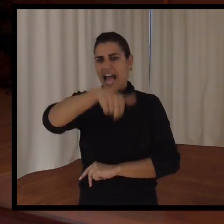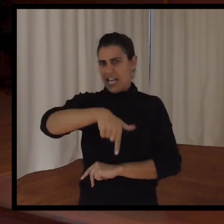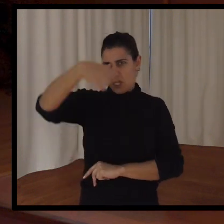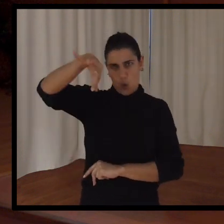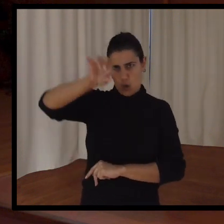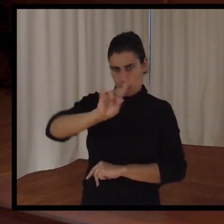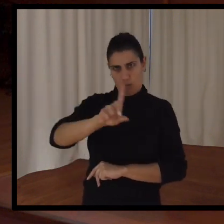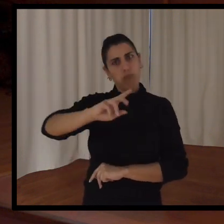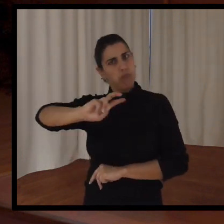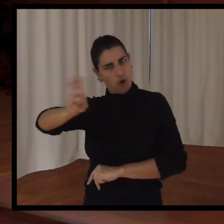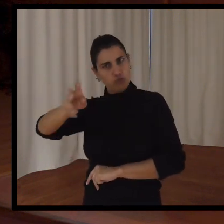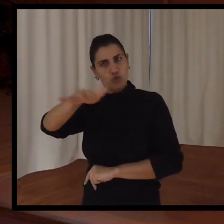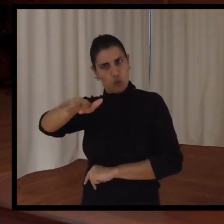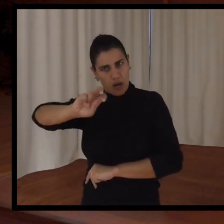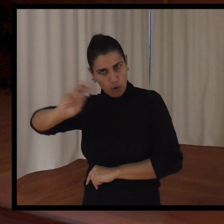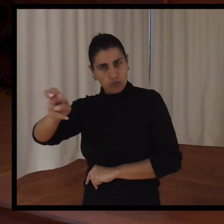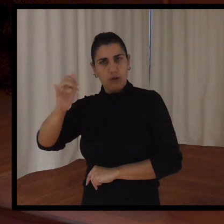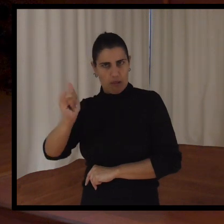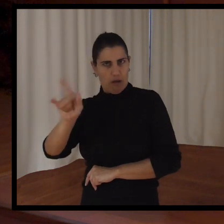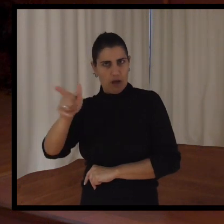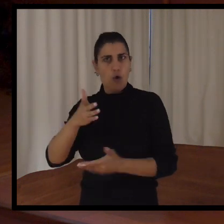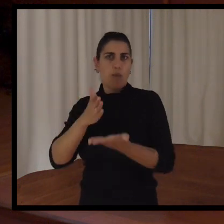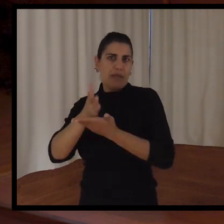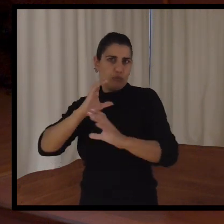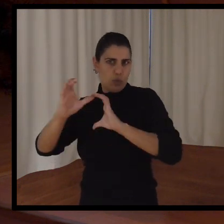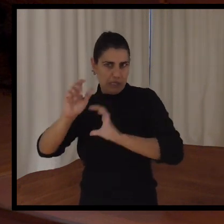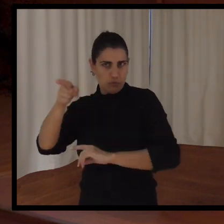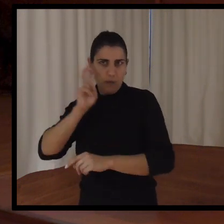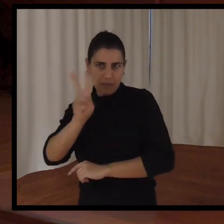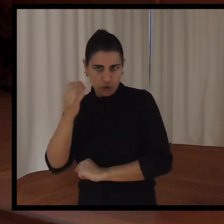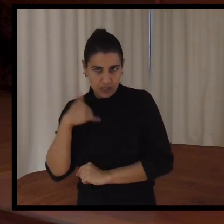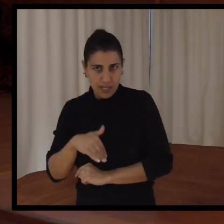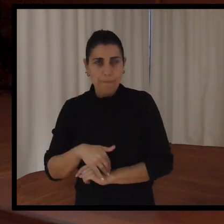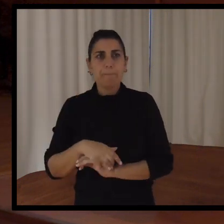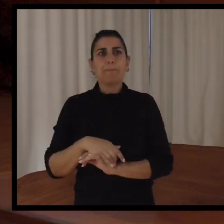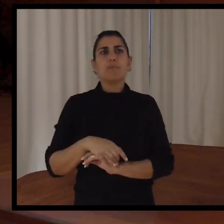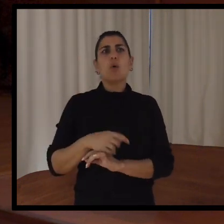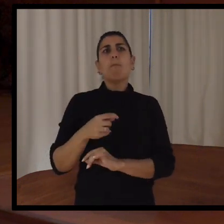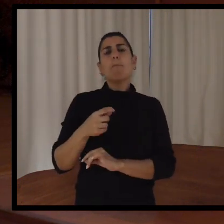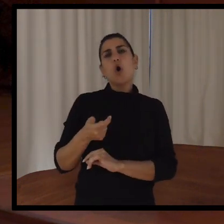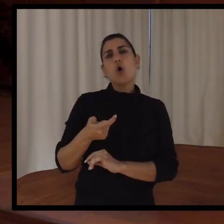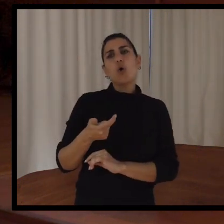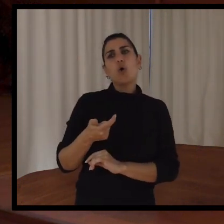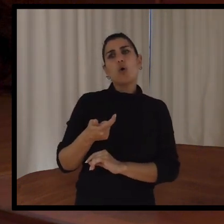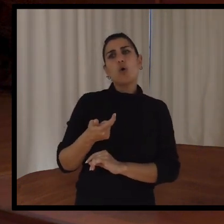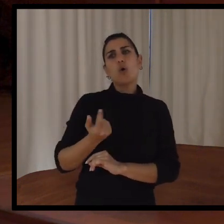sitios, en los medios, etc., que hay como un discurso muy